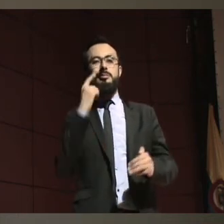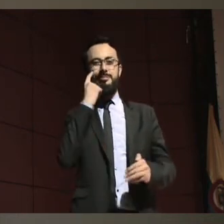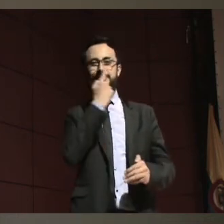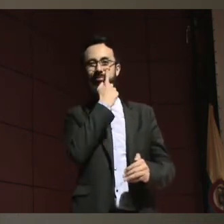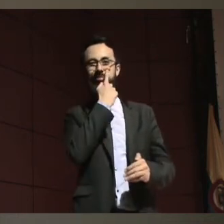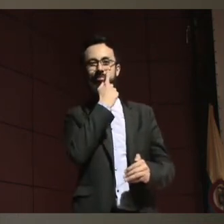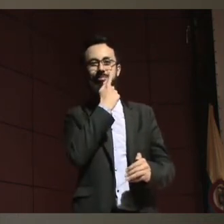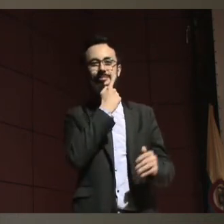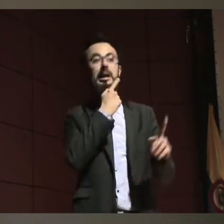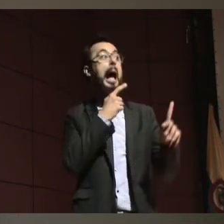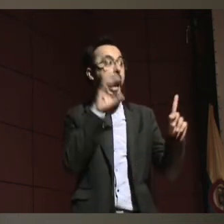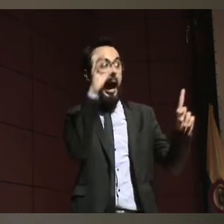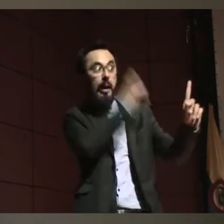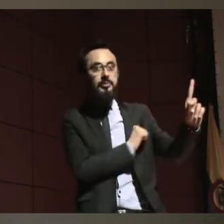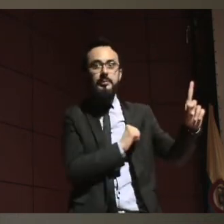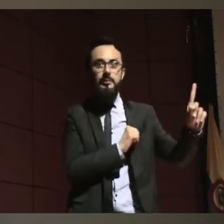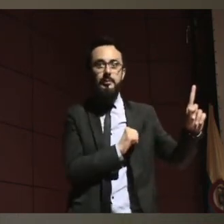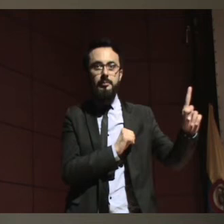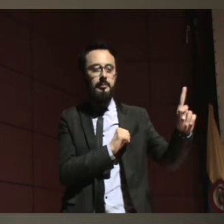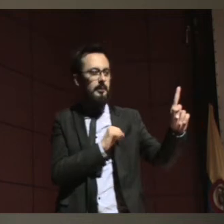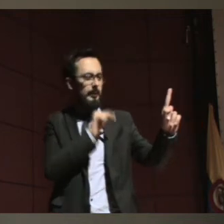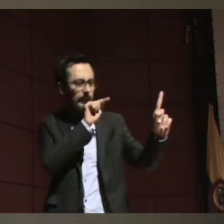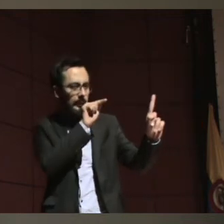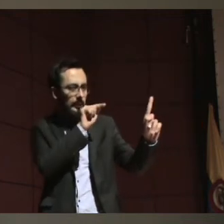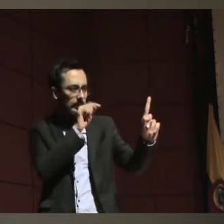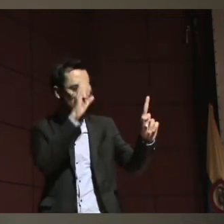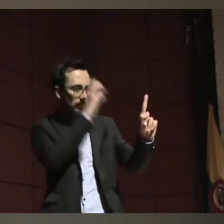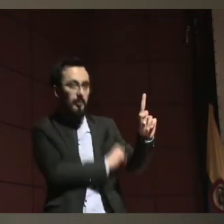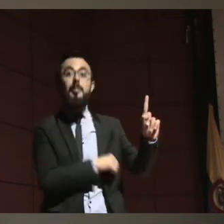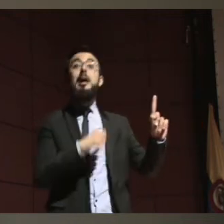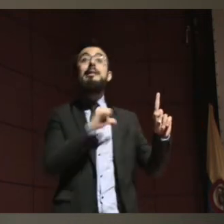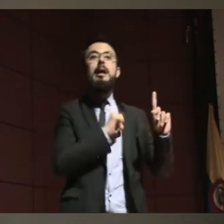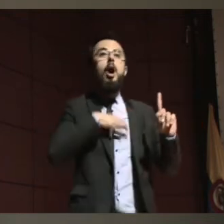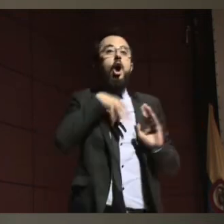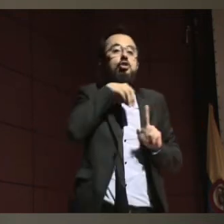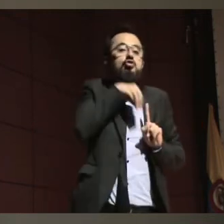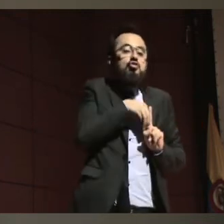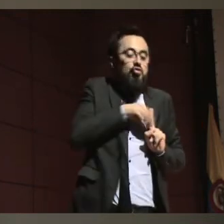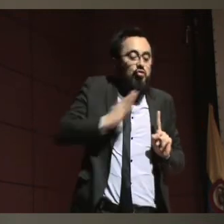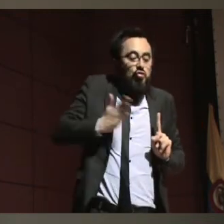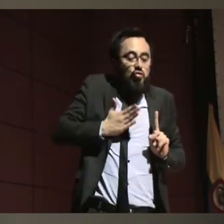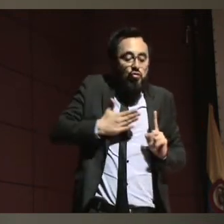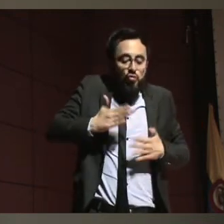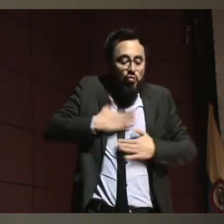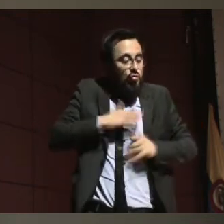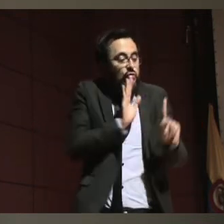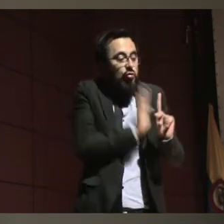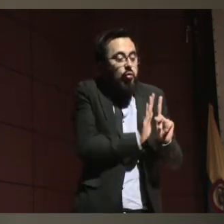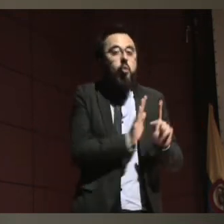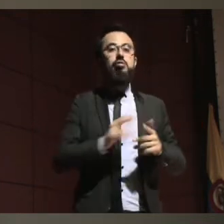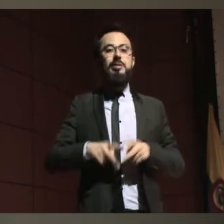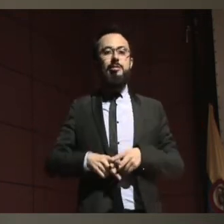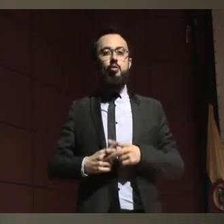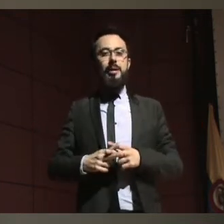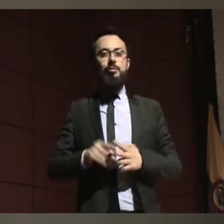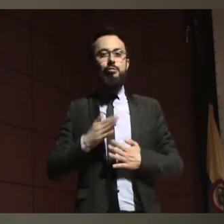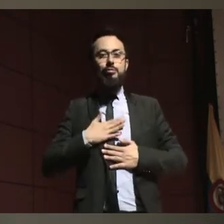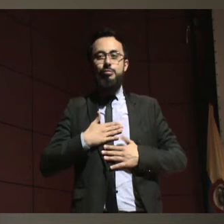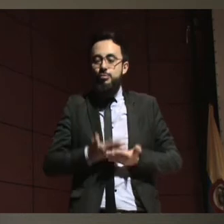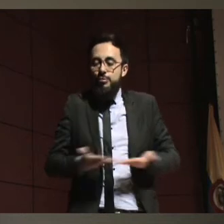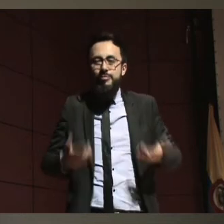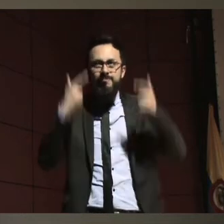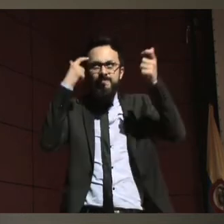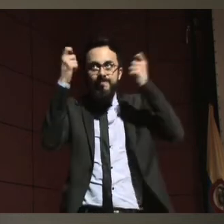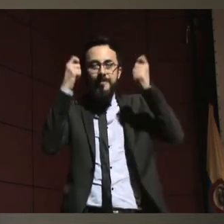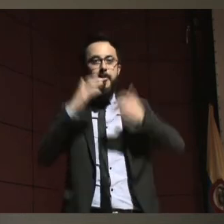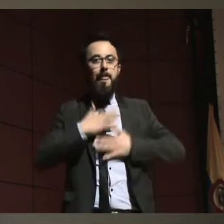reconocimiento de que las personas todas tenemos la posibilidad de hacerlo es muy importante. Lo otro